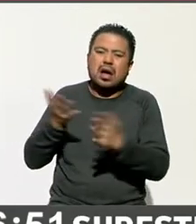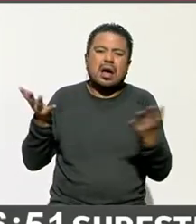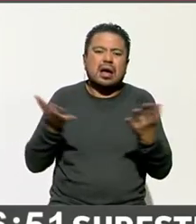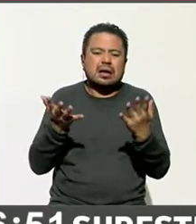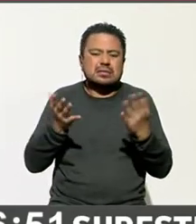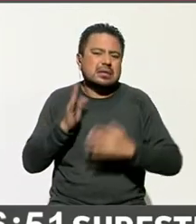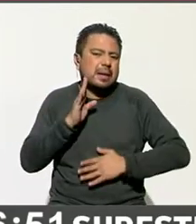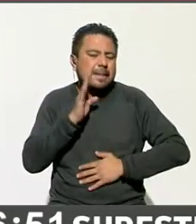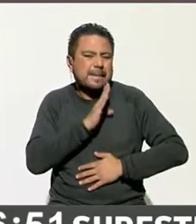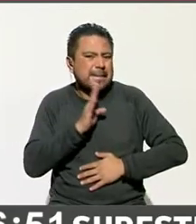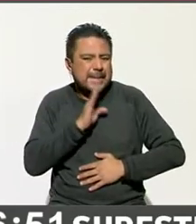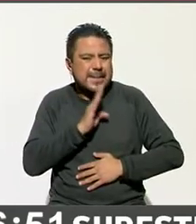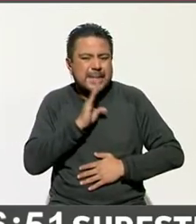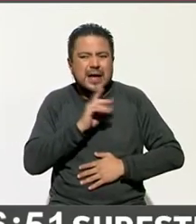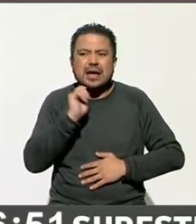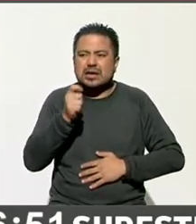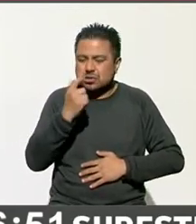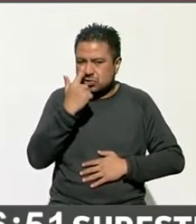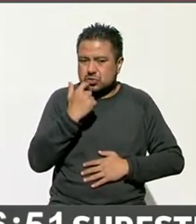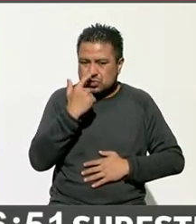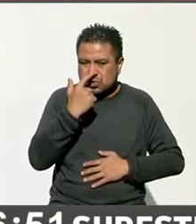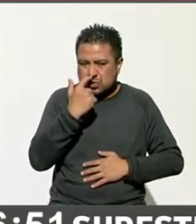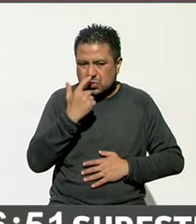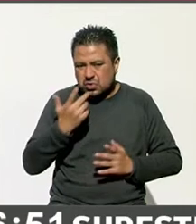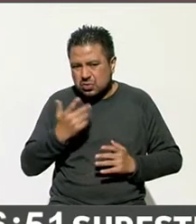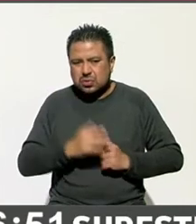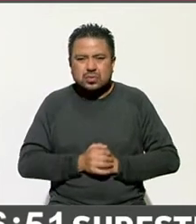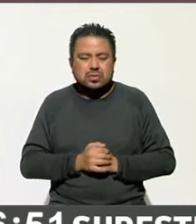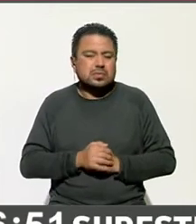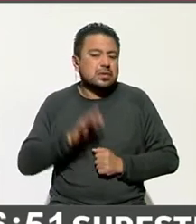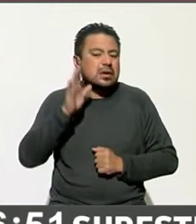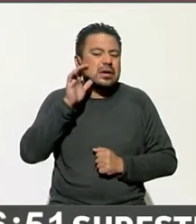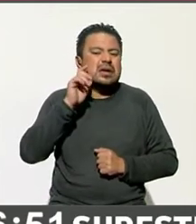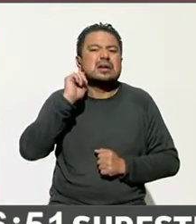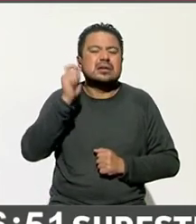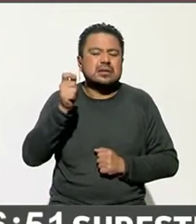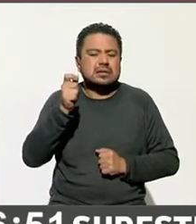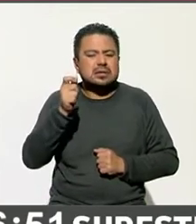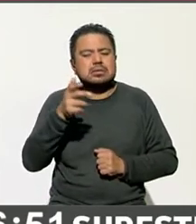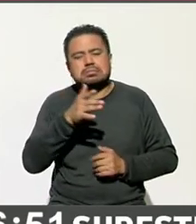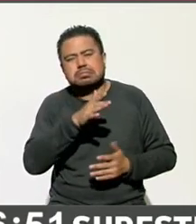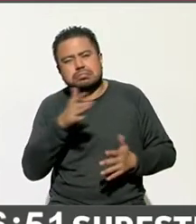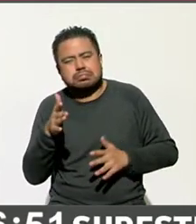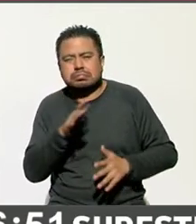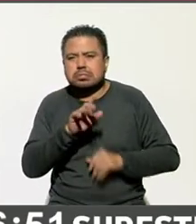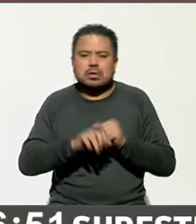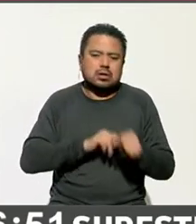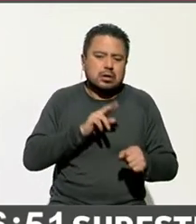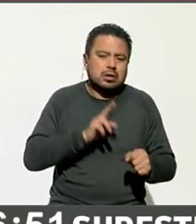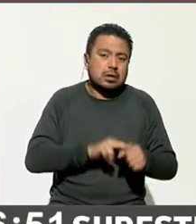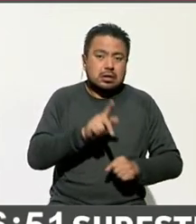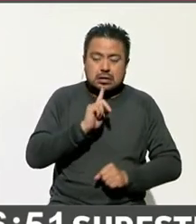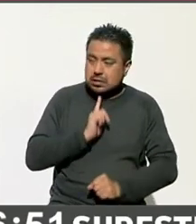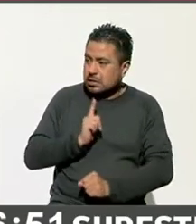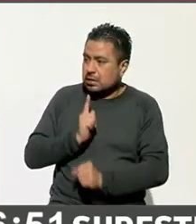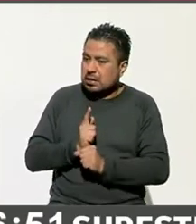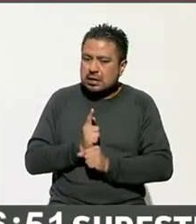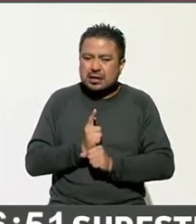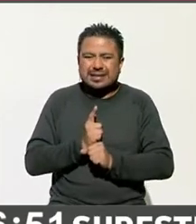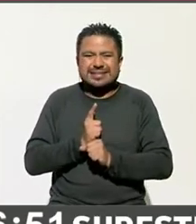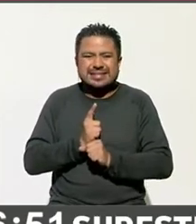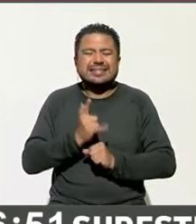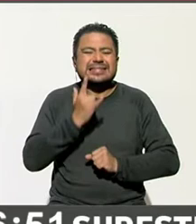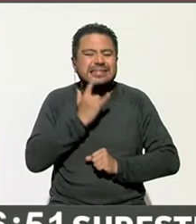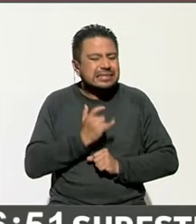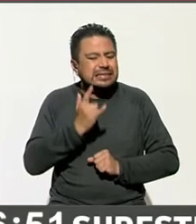mal, muy mal, que son los rojos, el anaranjado sería regular. Verás que el combate a la